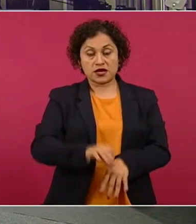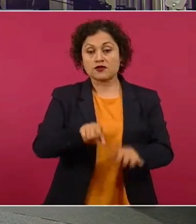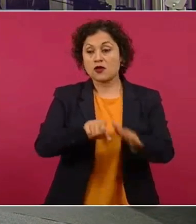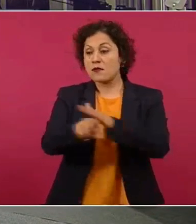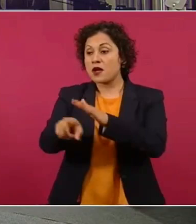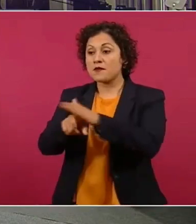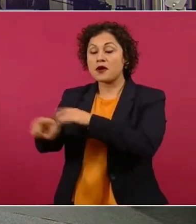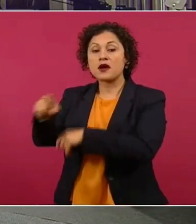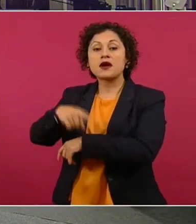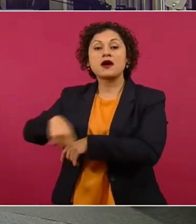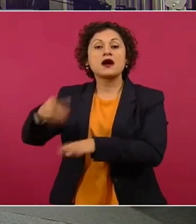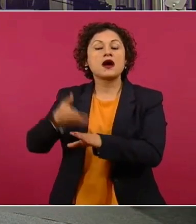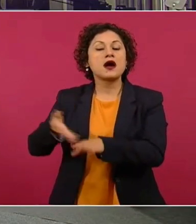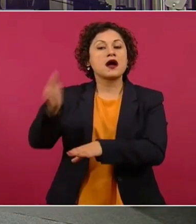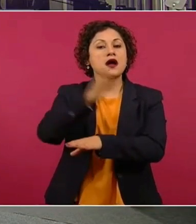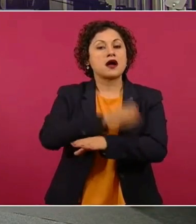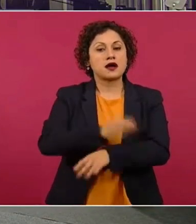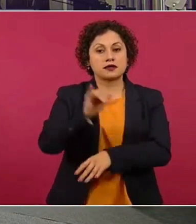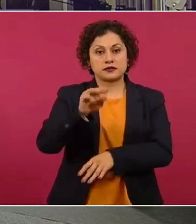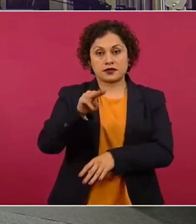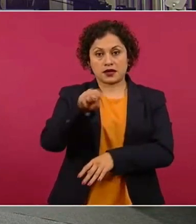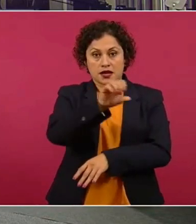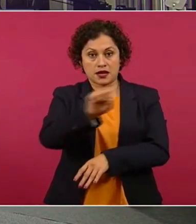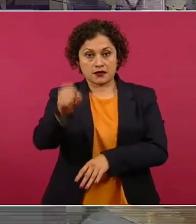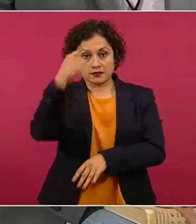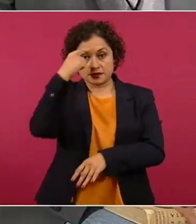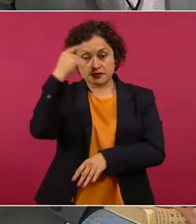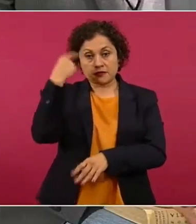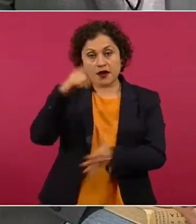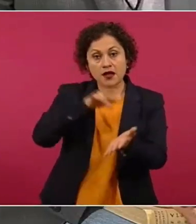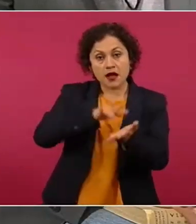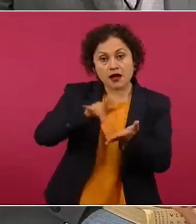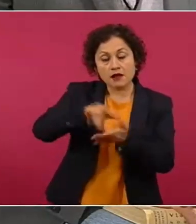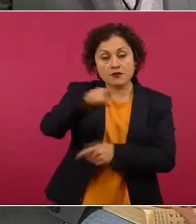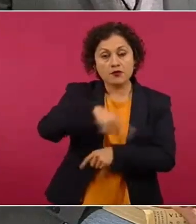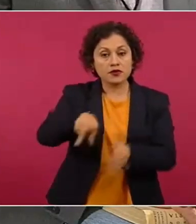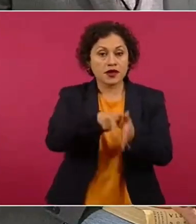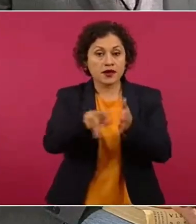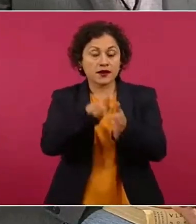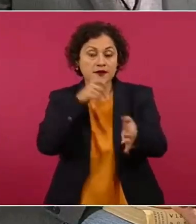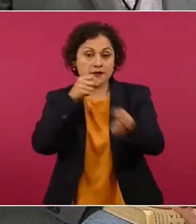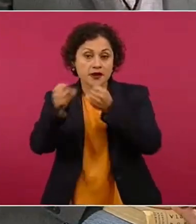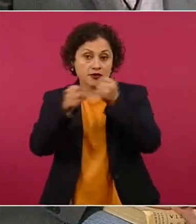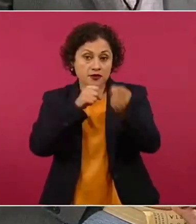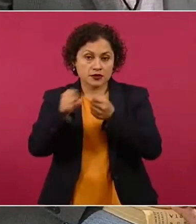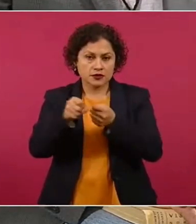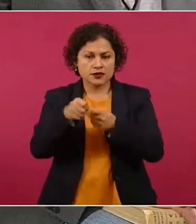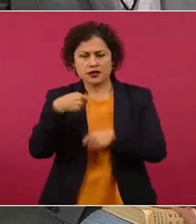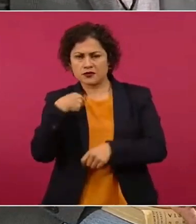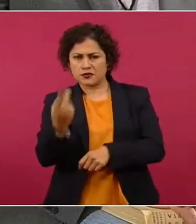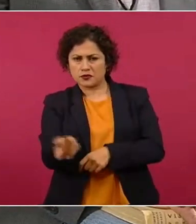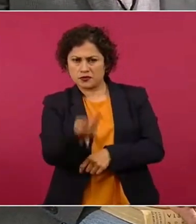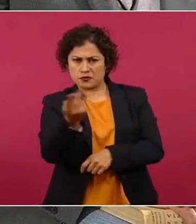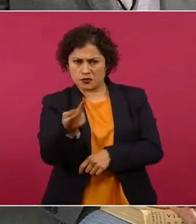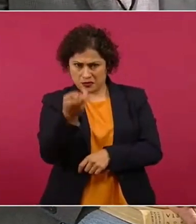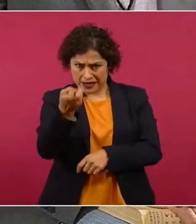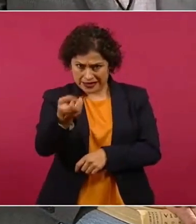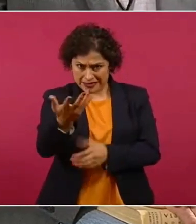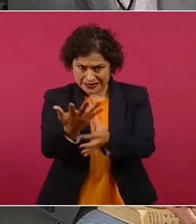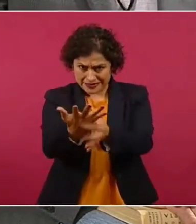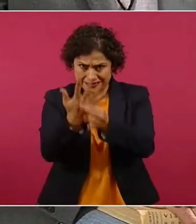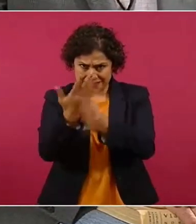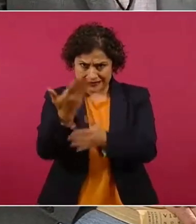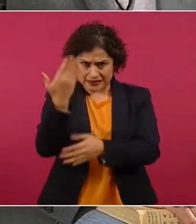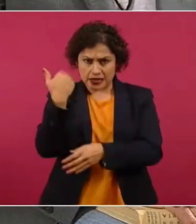apoyar con seguridad social a los periodistas. Es consultarle, preguntarle también, ¿este fondo finalmente